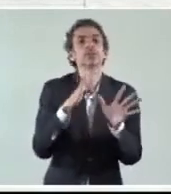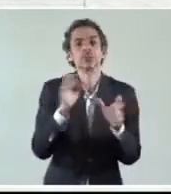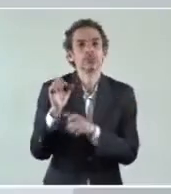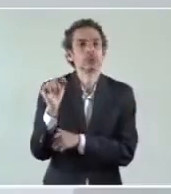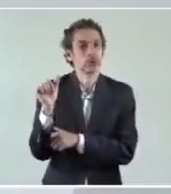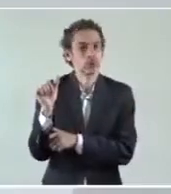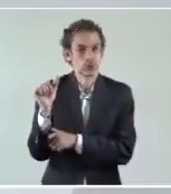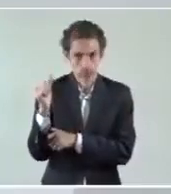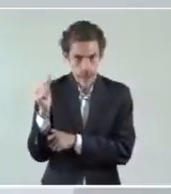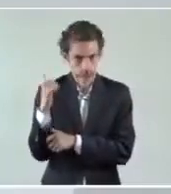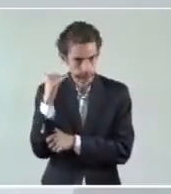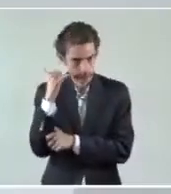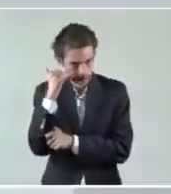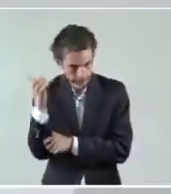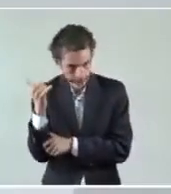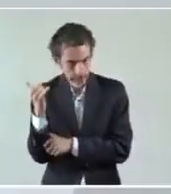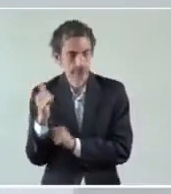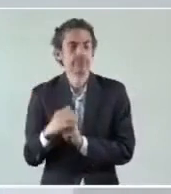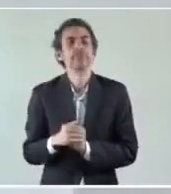contactar.